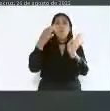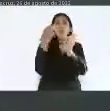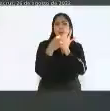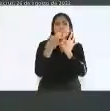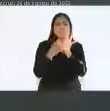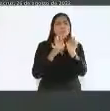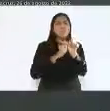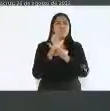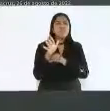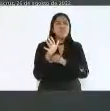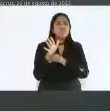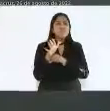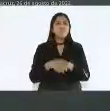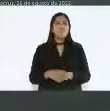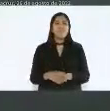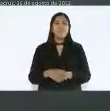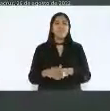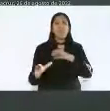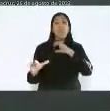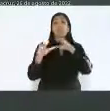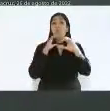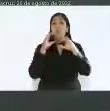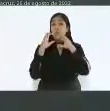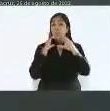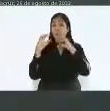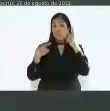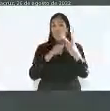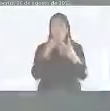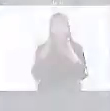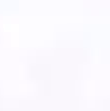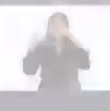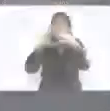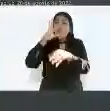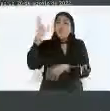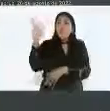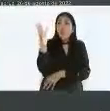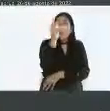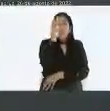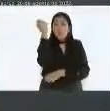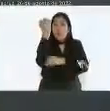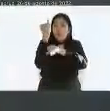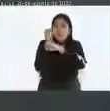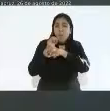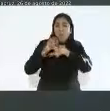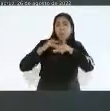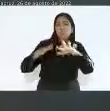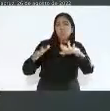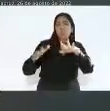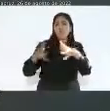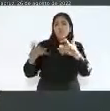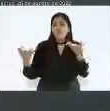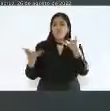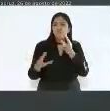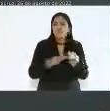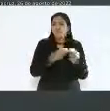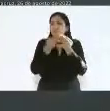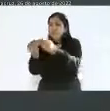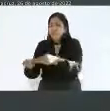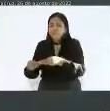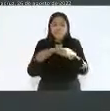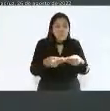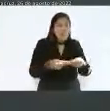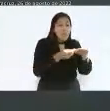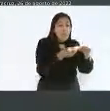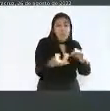la telecomunicación y la electrificación. Hemos atendido lugares recónditos y que no